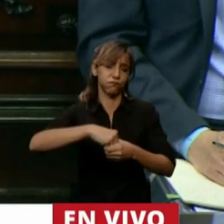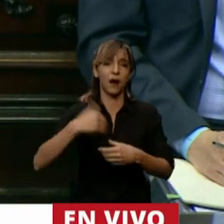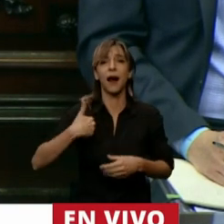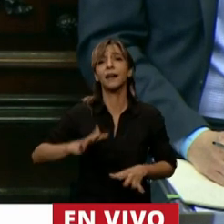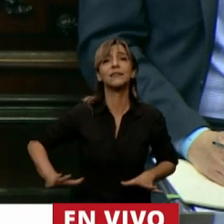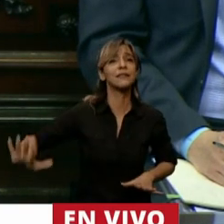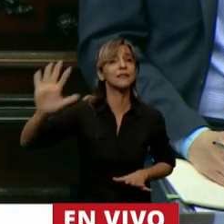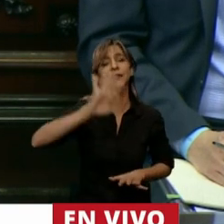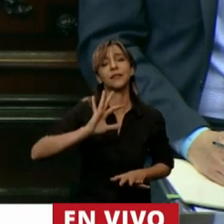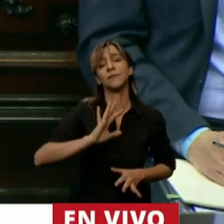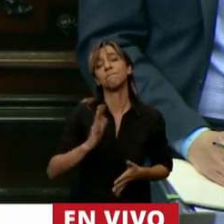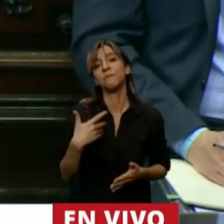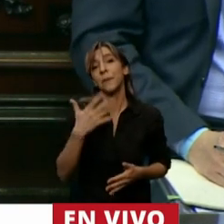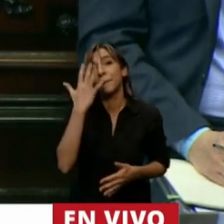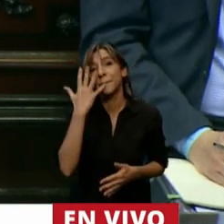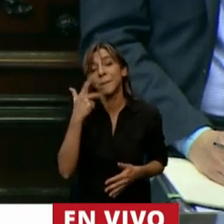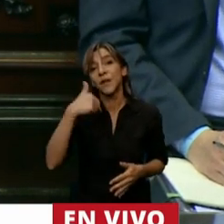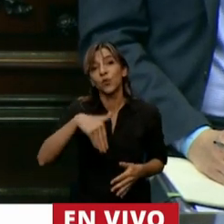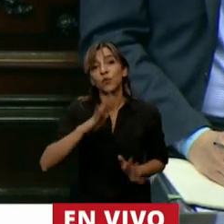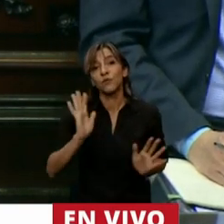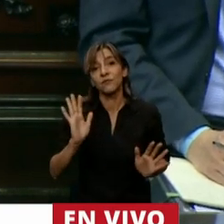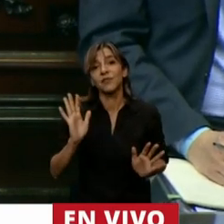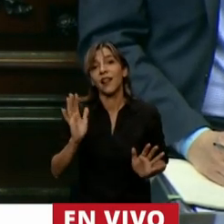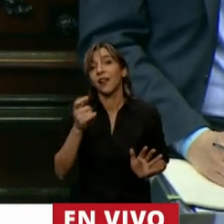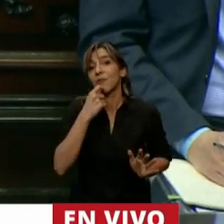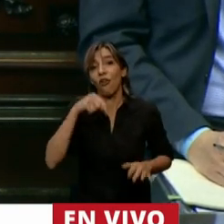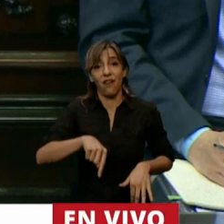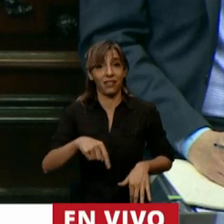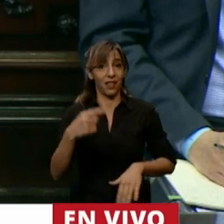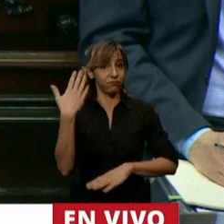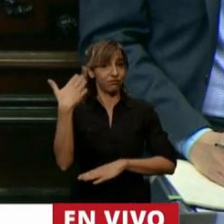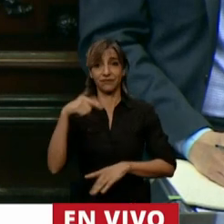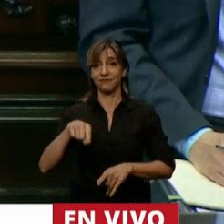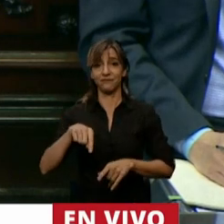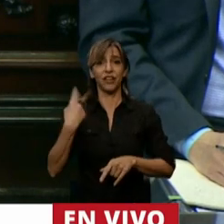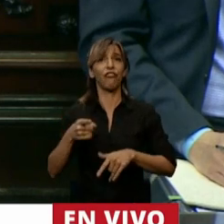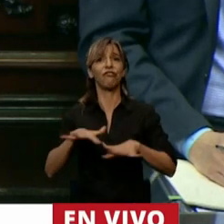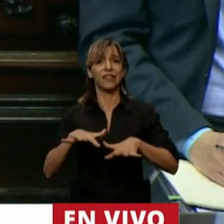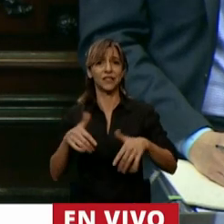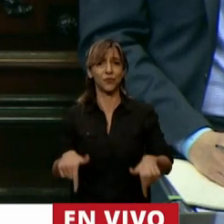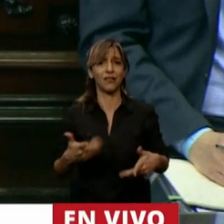nos gustaría estar informando en otro contexto nos gustaría estar informando